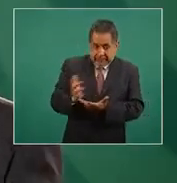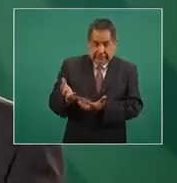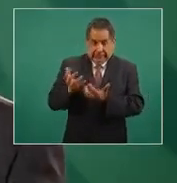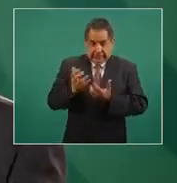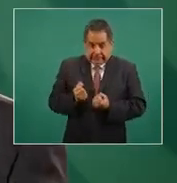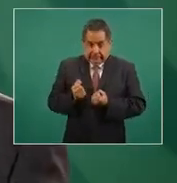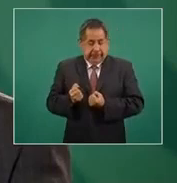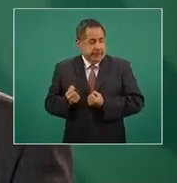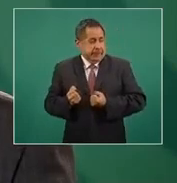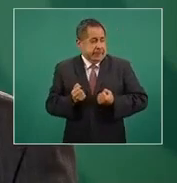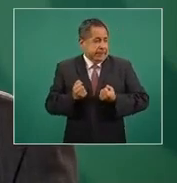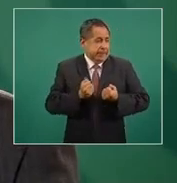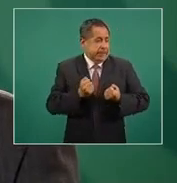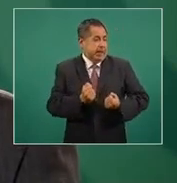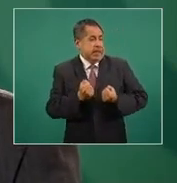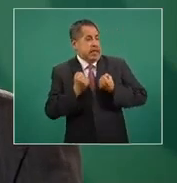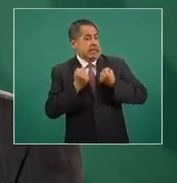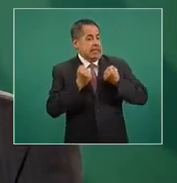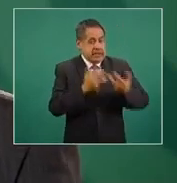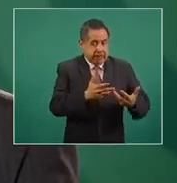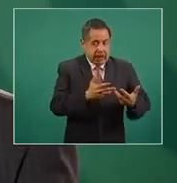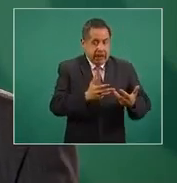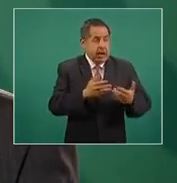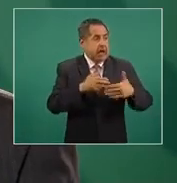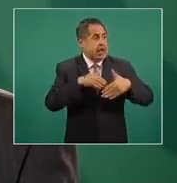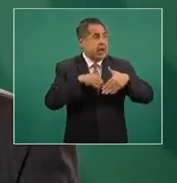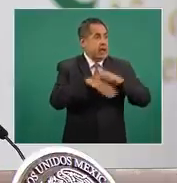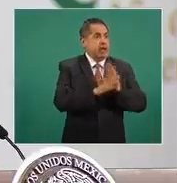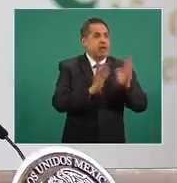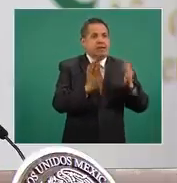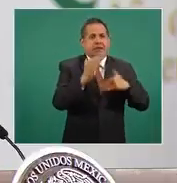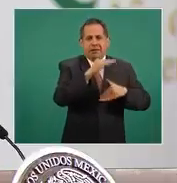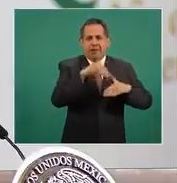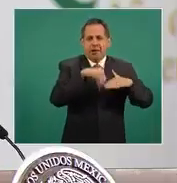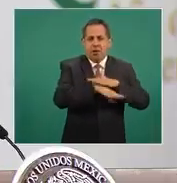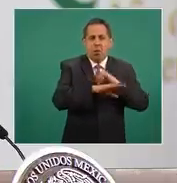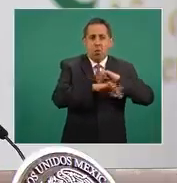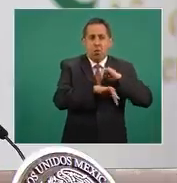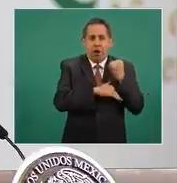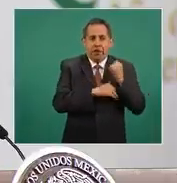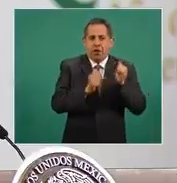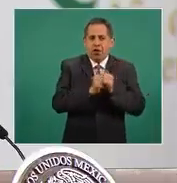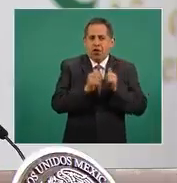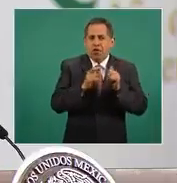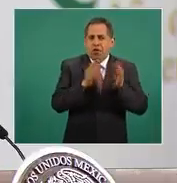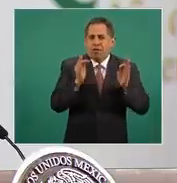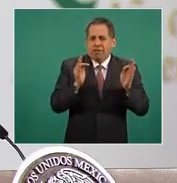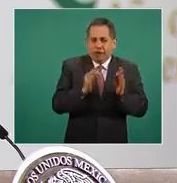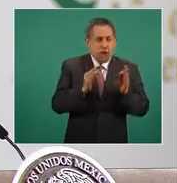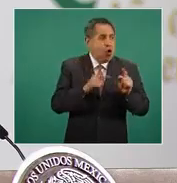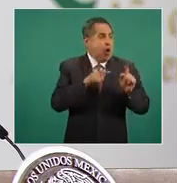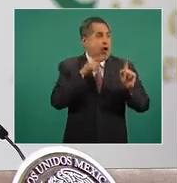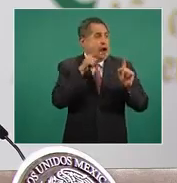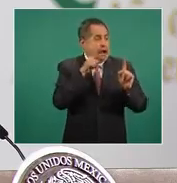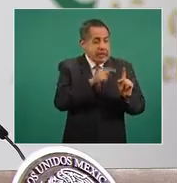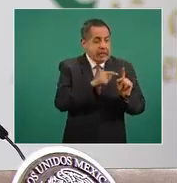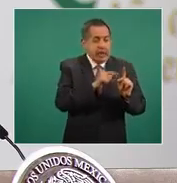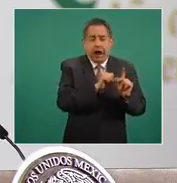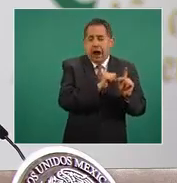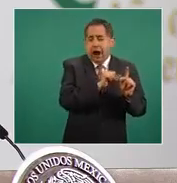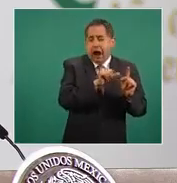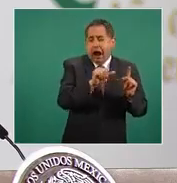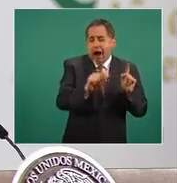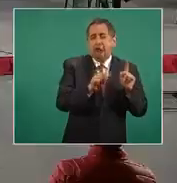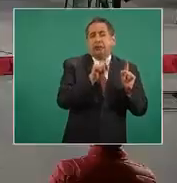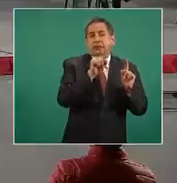y la redistribución a los centros de refrigeración. Agradecemos también la importante participación de la coordinación de los